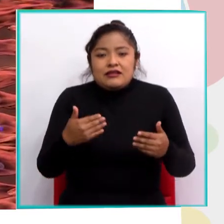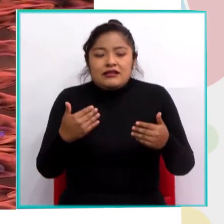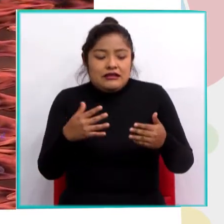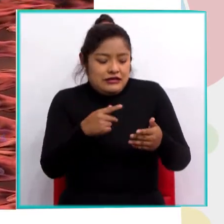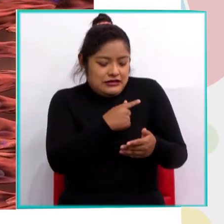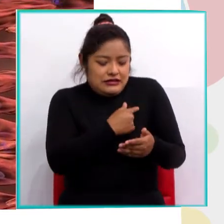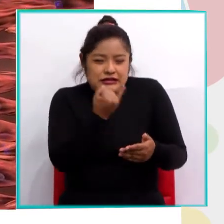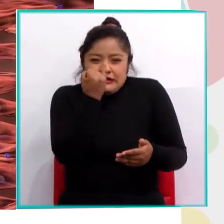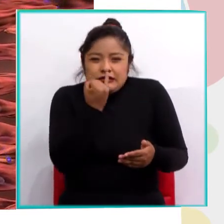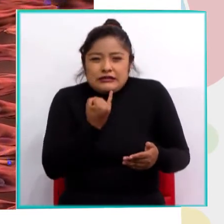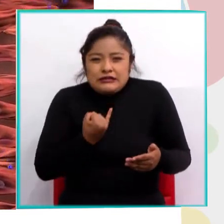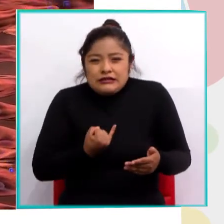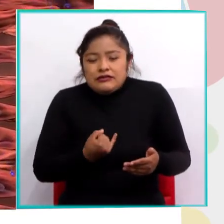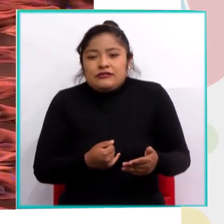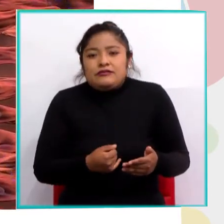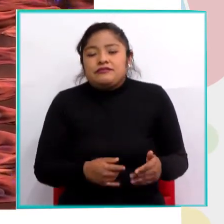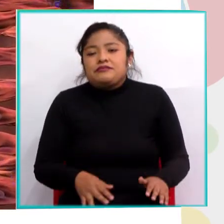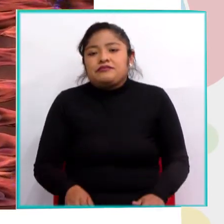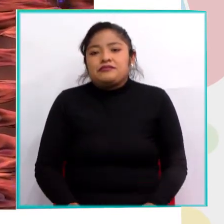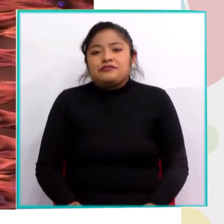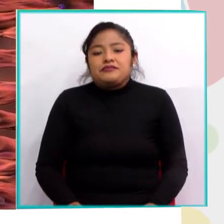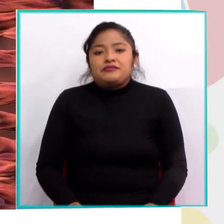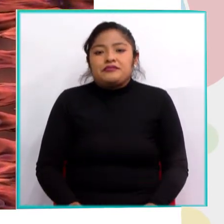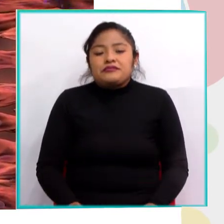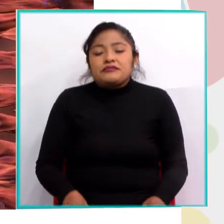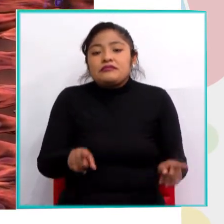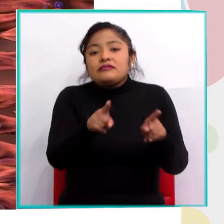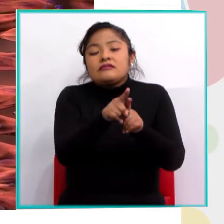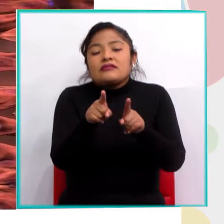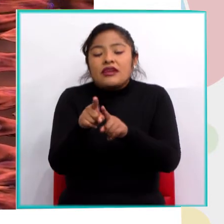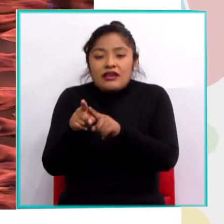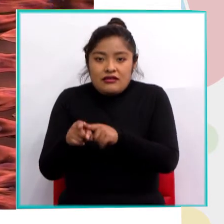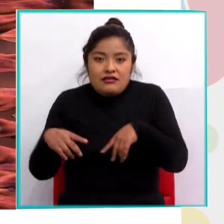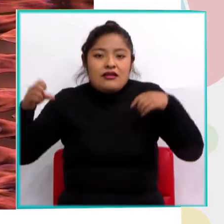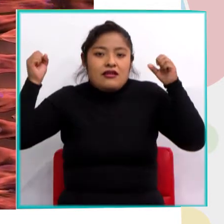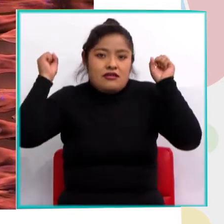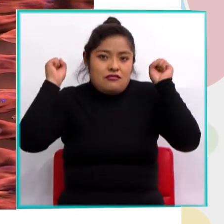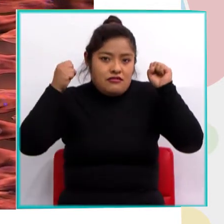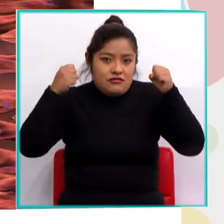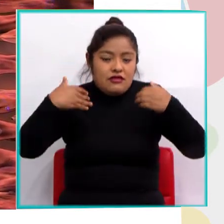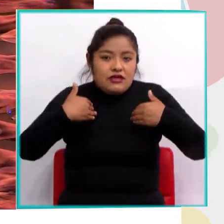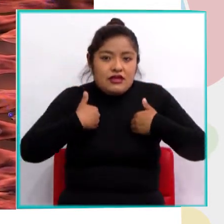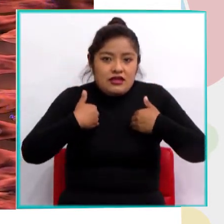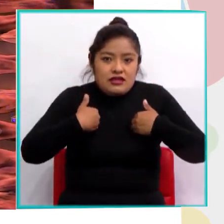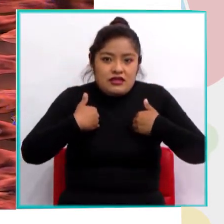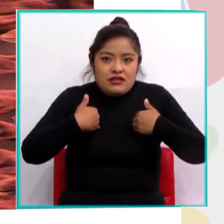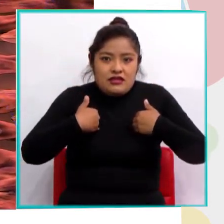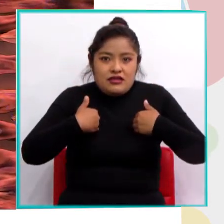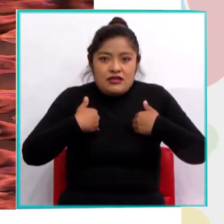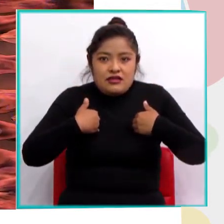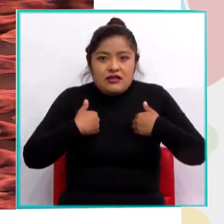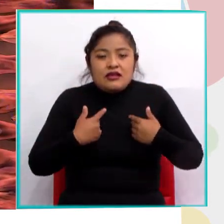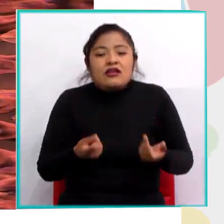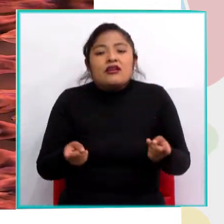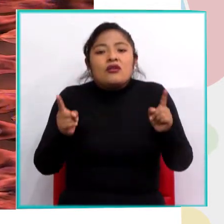También puede haber una afección, puede ser un accidente cardiovascular,